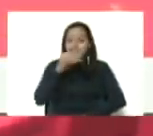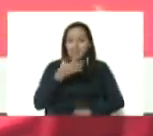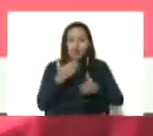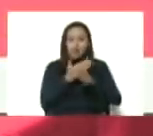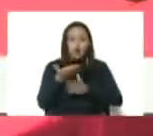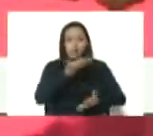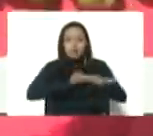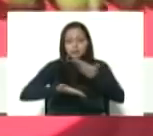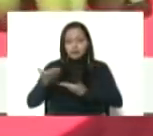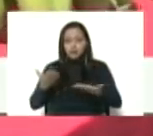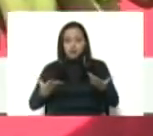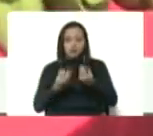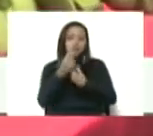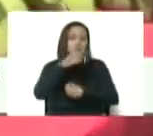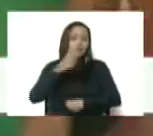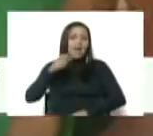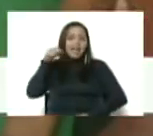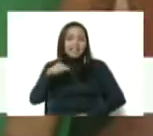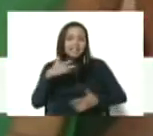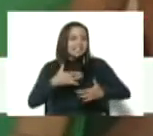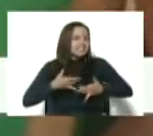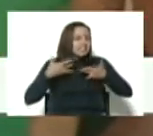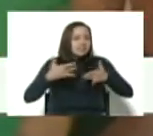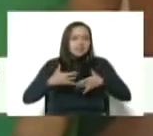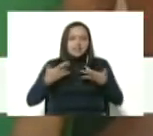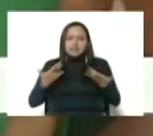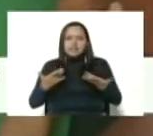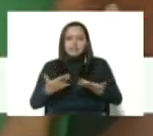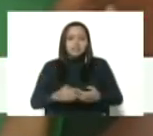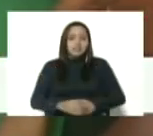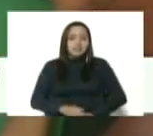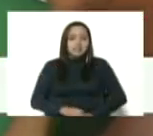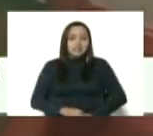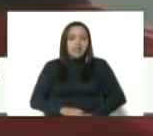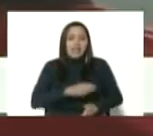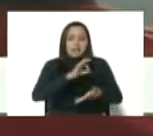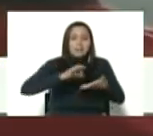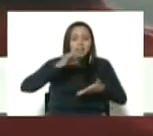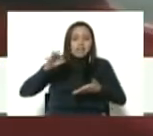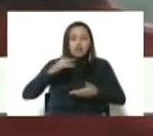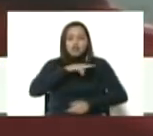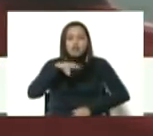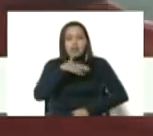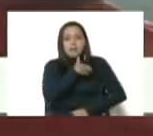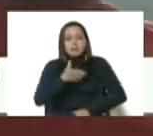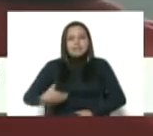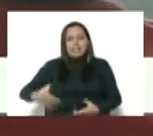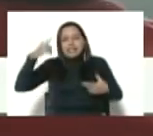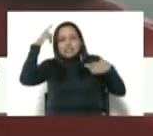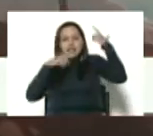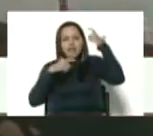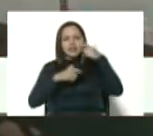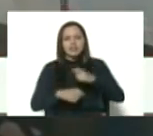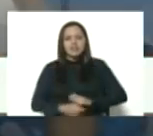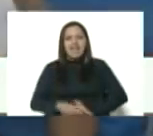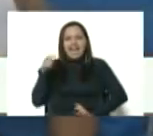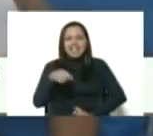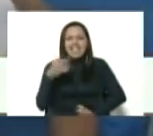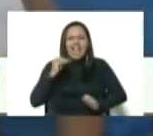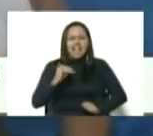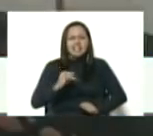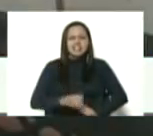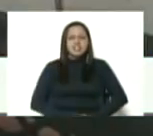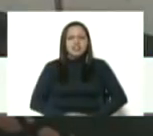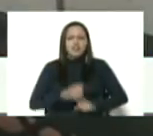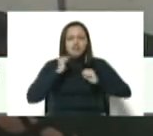con el poder popular. Aquí lo que se siente, mi comandante, es el espíritu de nuestro comandante Chávez. Aquí hay moral.